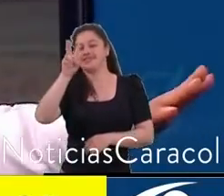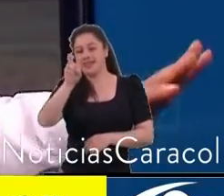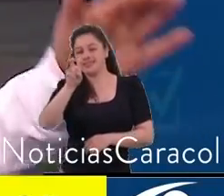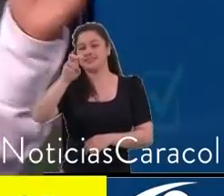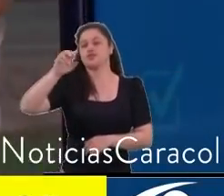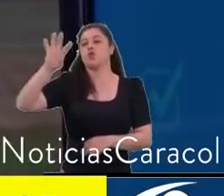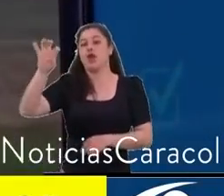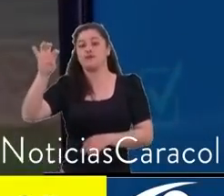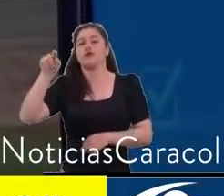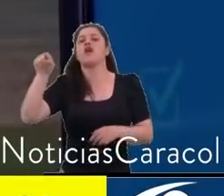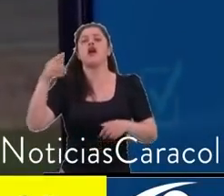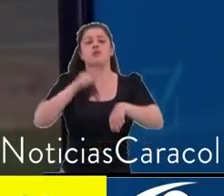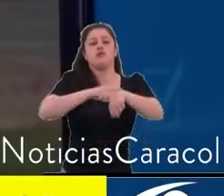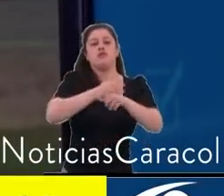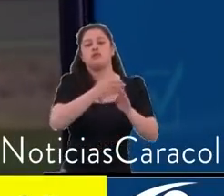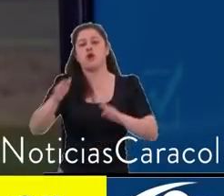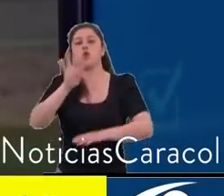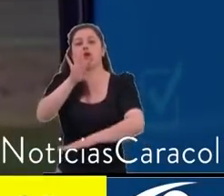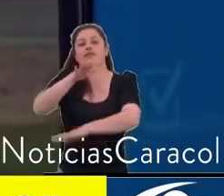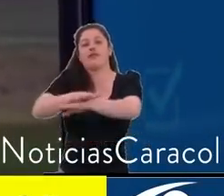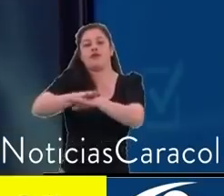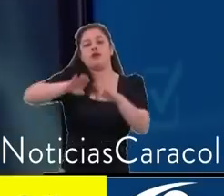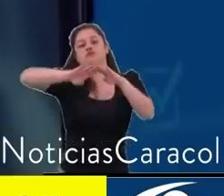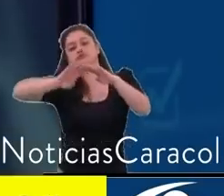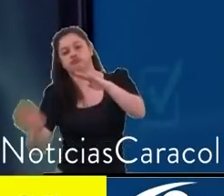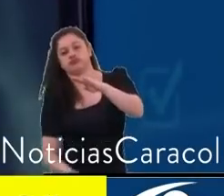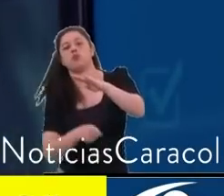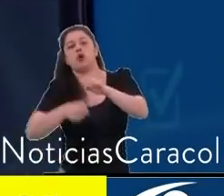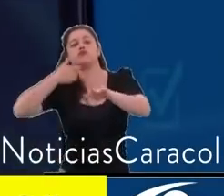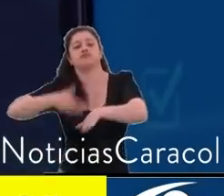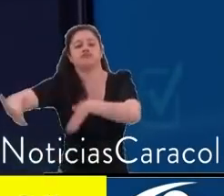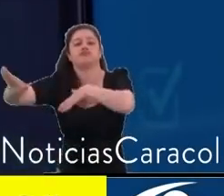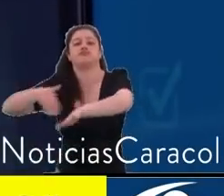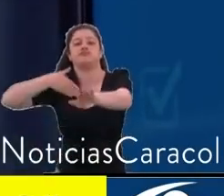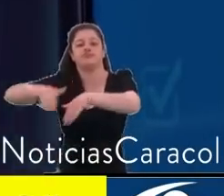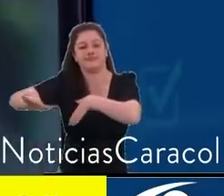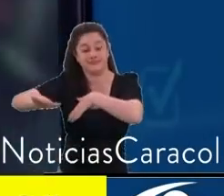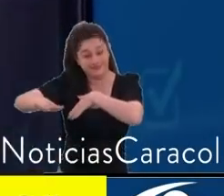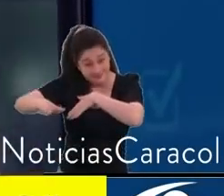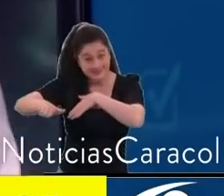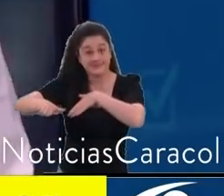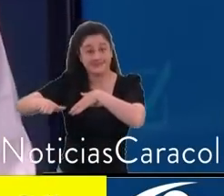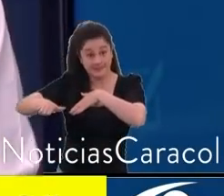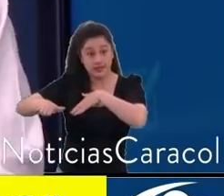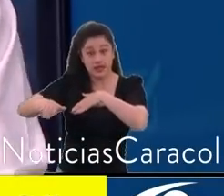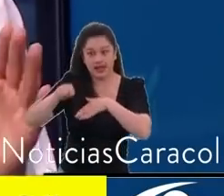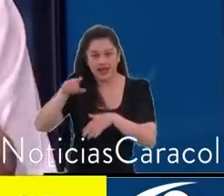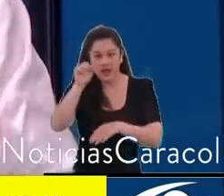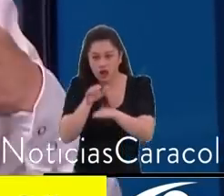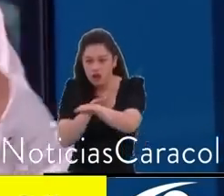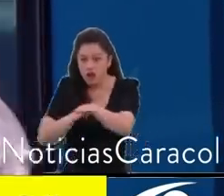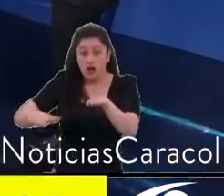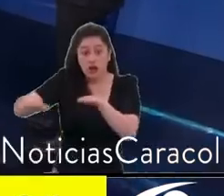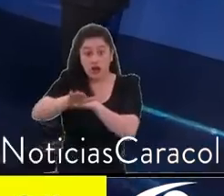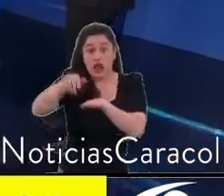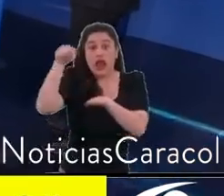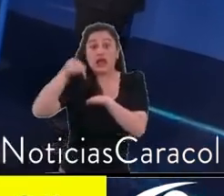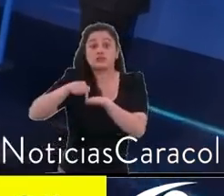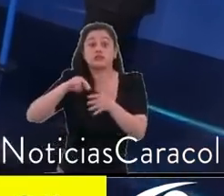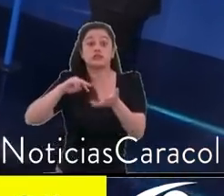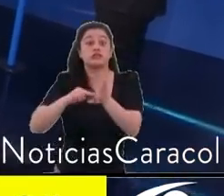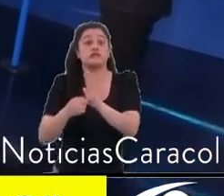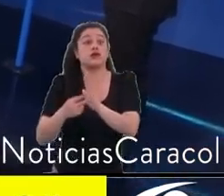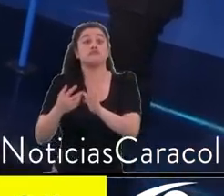tantos, el mismo día por las mismas vías vamos a hacer pico y placa de ingreso a Bogotá. ¿Va a ser solo el Puente de Reyes? No, va a ser todo el año.